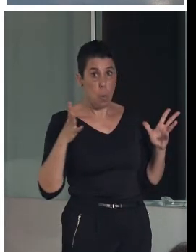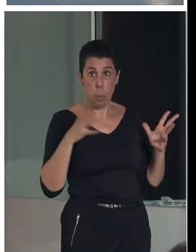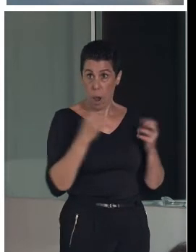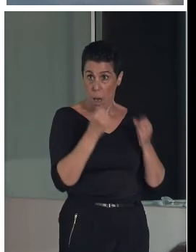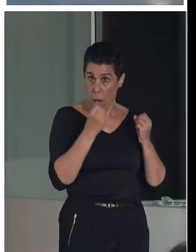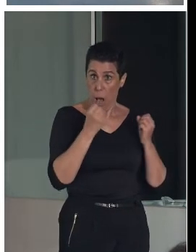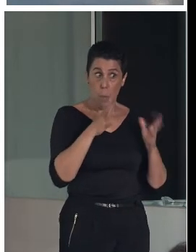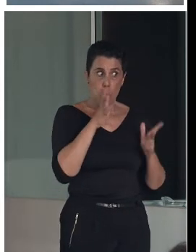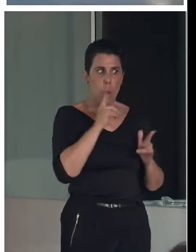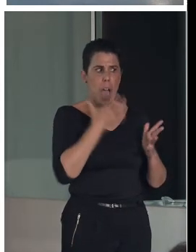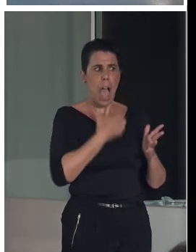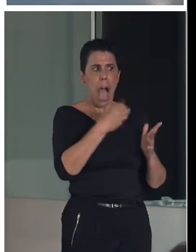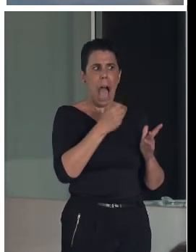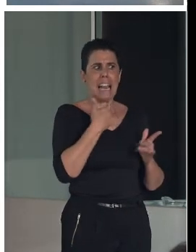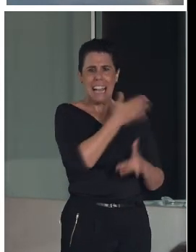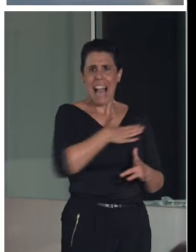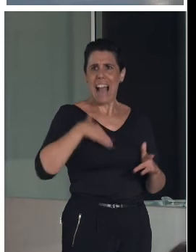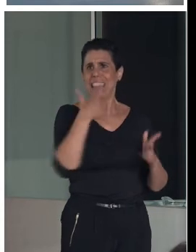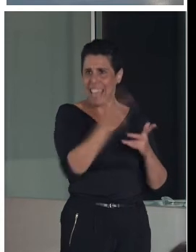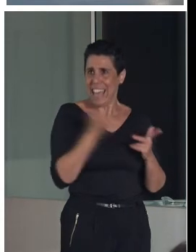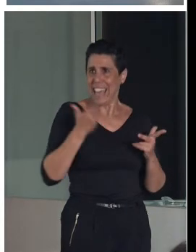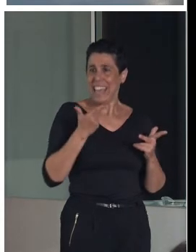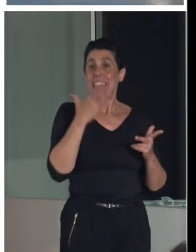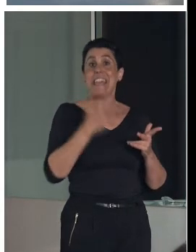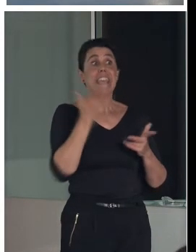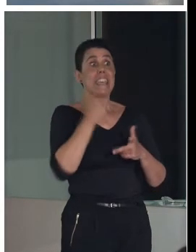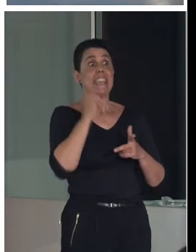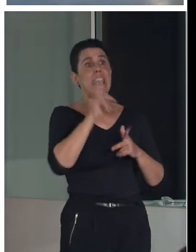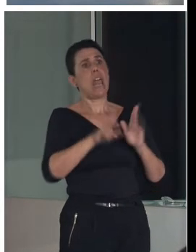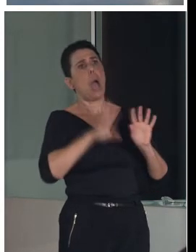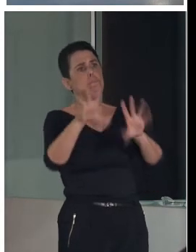todo eso y que llevaba tantos años, llega a ser presidente de la Diputación Provincial de Zaragoza,